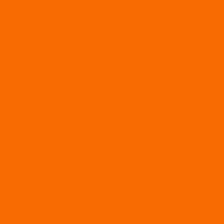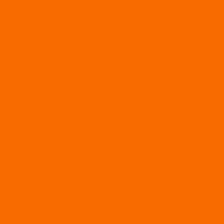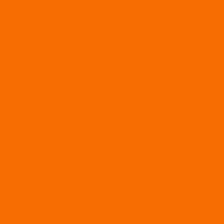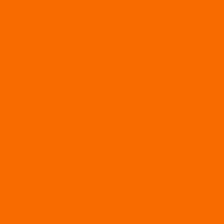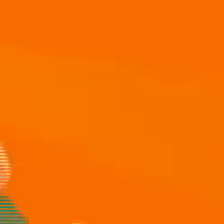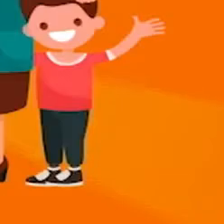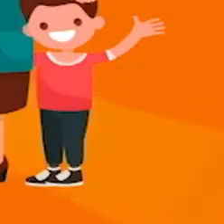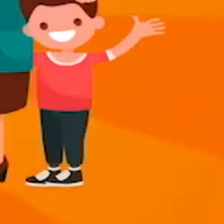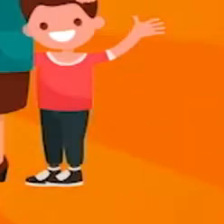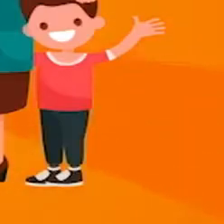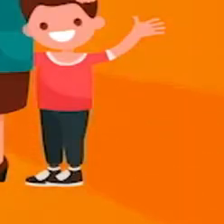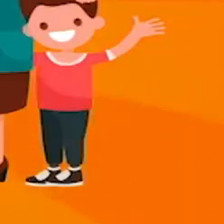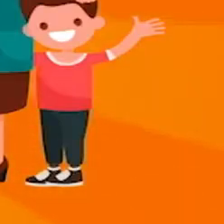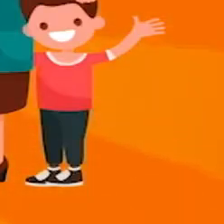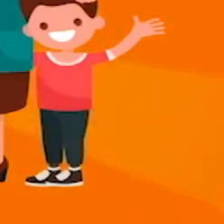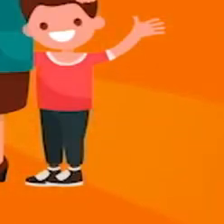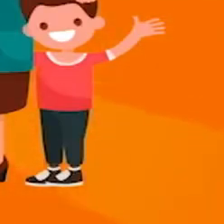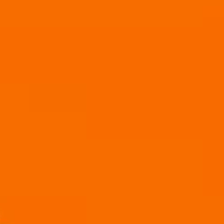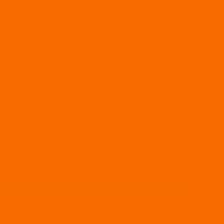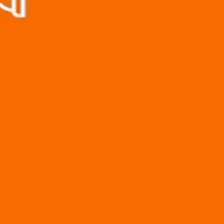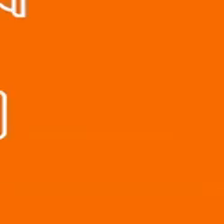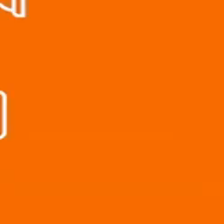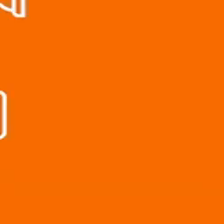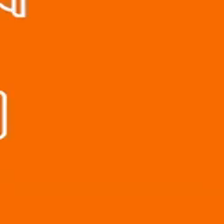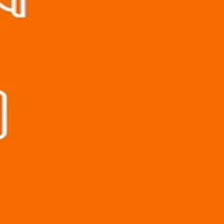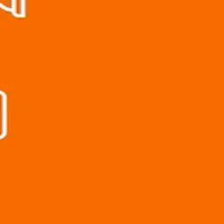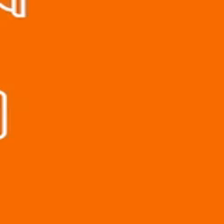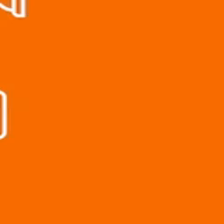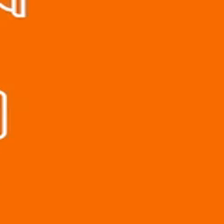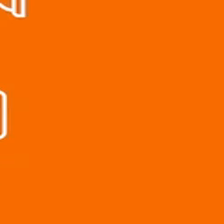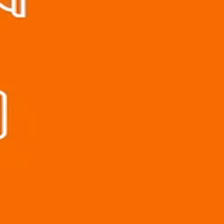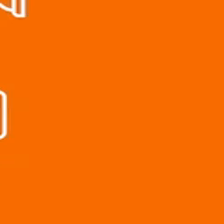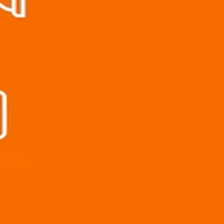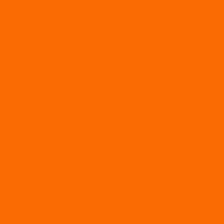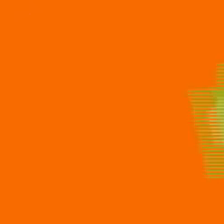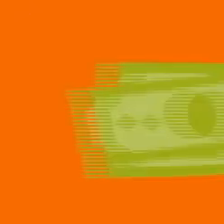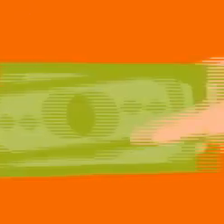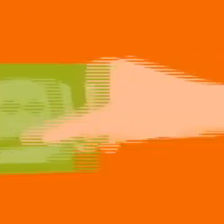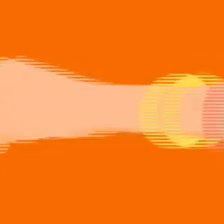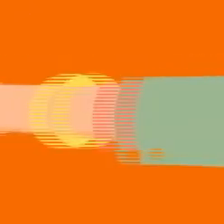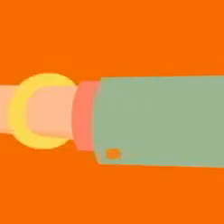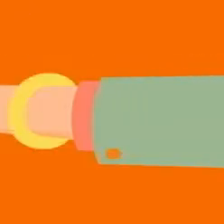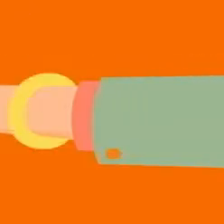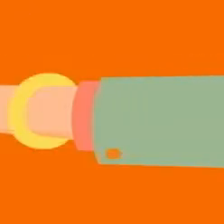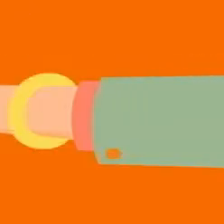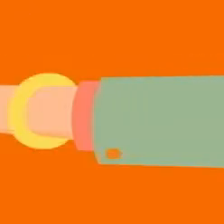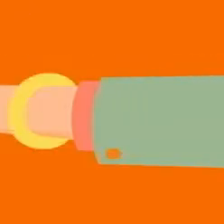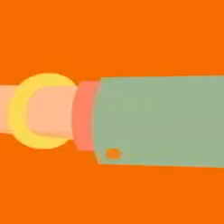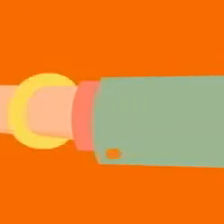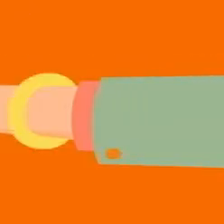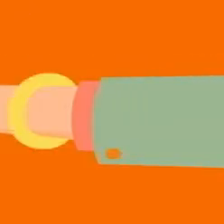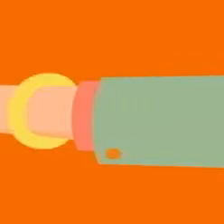hola soy juan un trabajador que se esfuerza por su familia y ahora que permanecemos en casa debemos ahorrar yo tuve que retirar mi fondo de